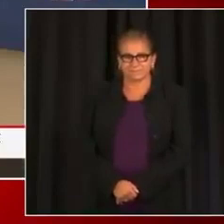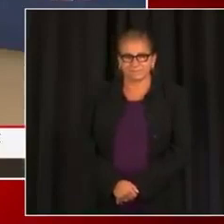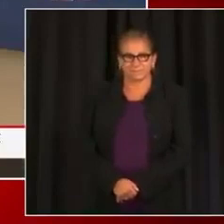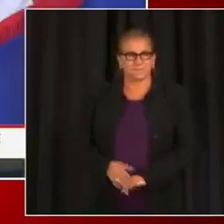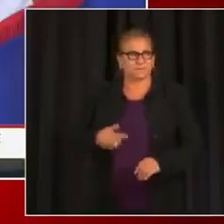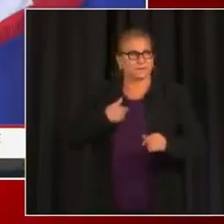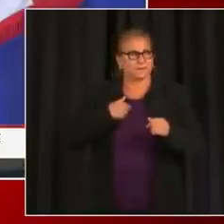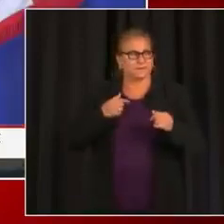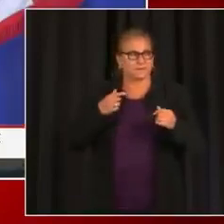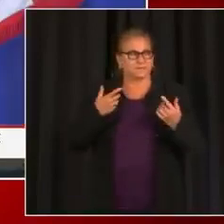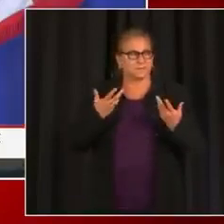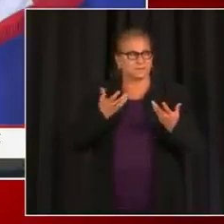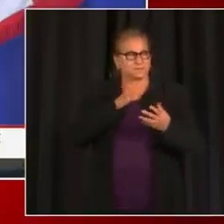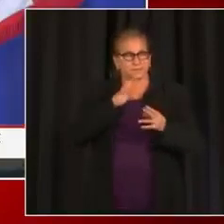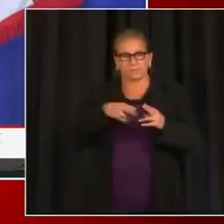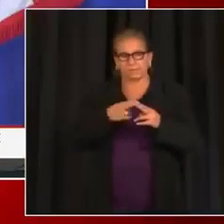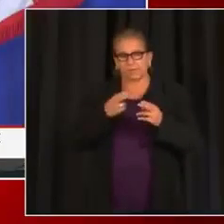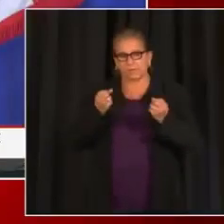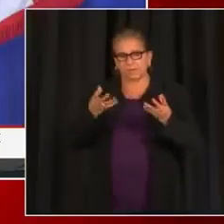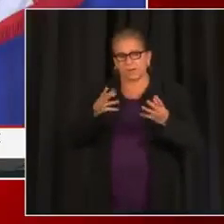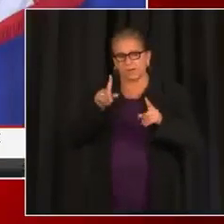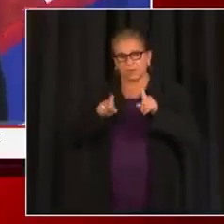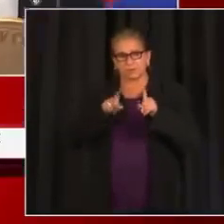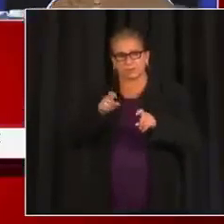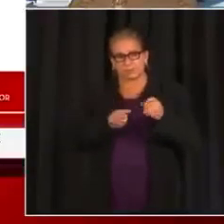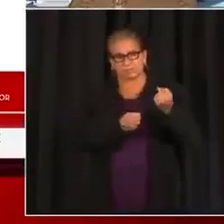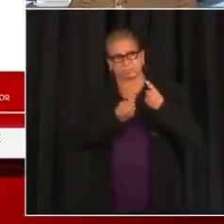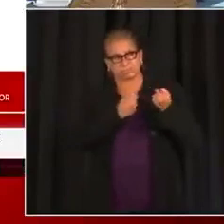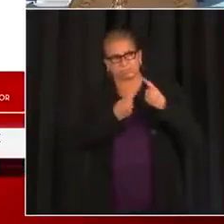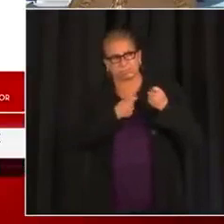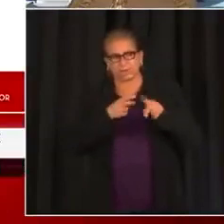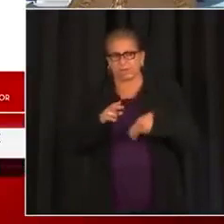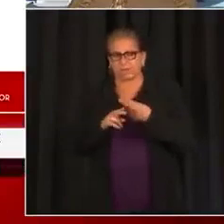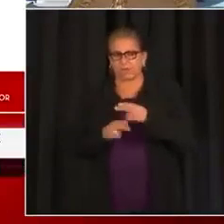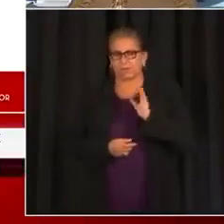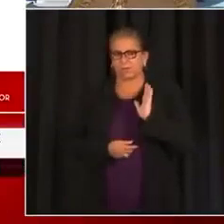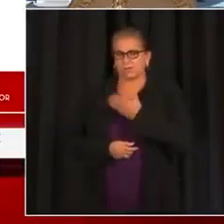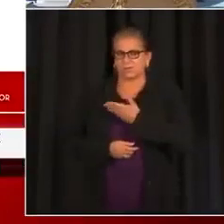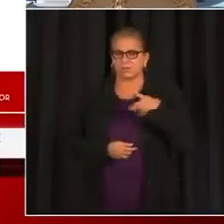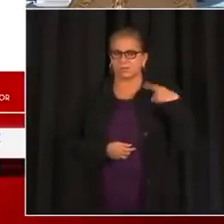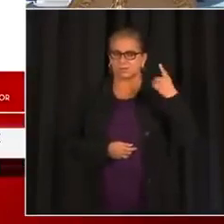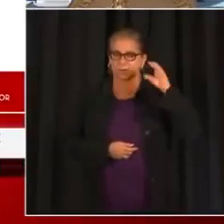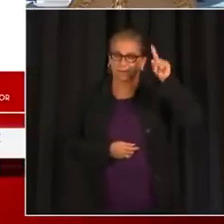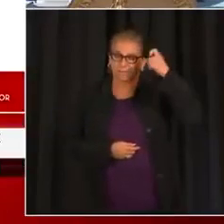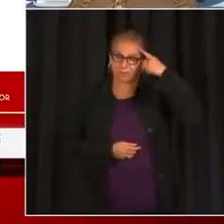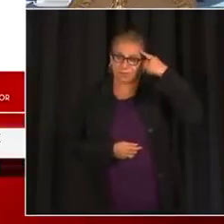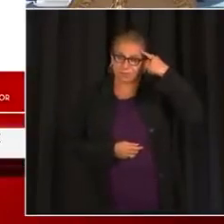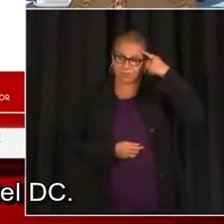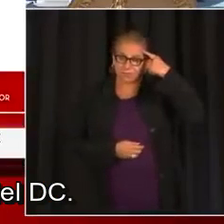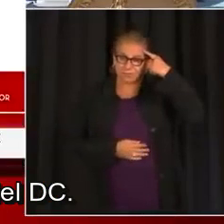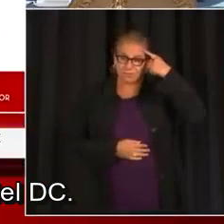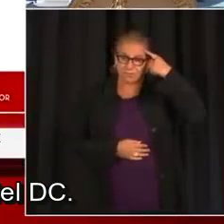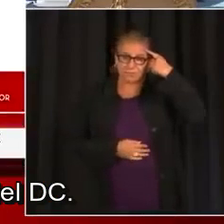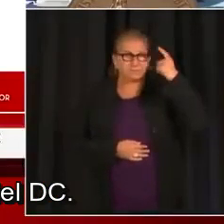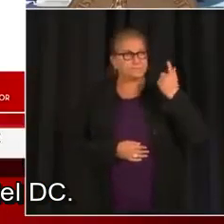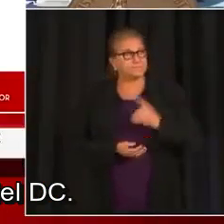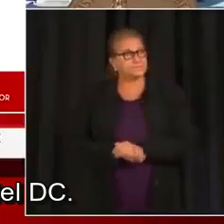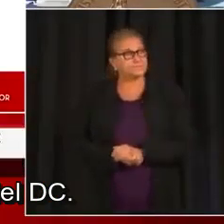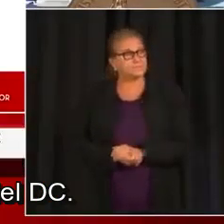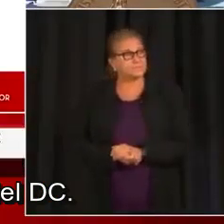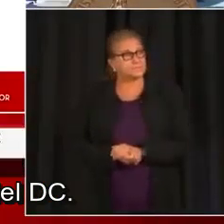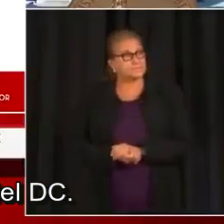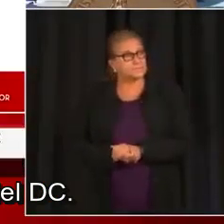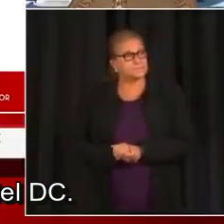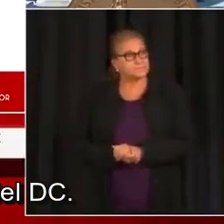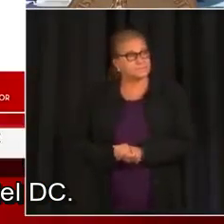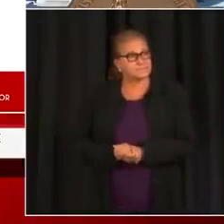sobre algunas cosas. Tenían algún par de preguntas sobre el gobierno de DC y los requisitos a